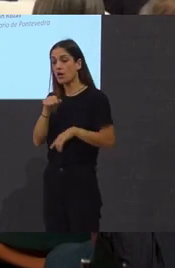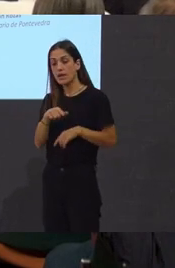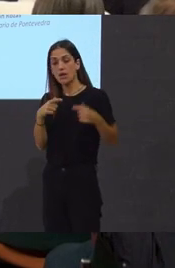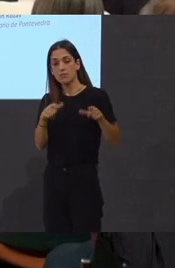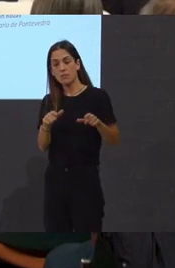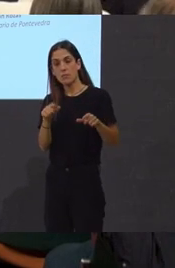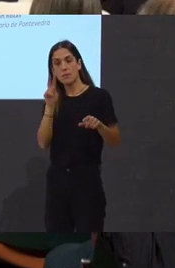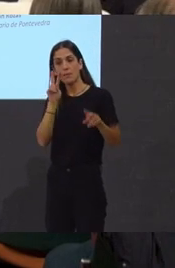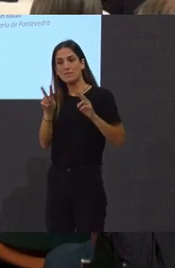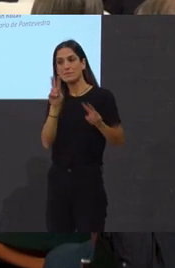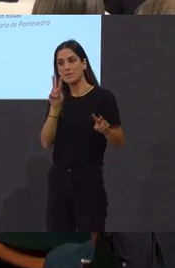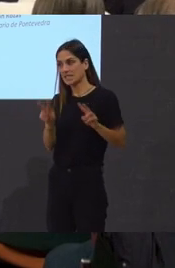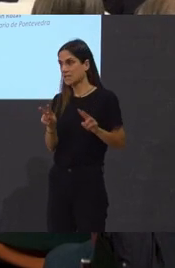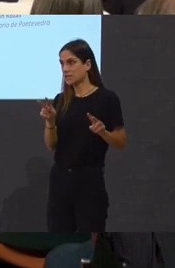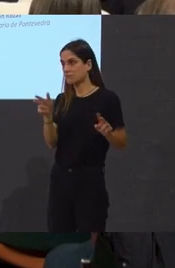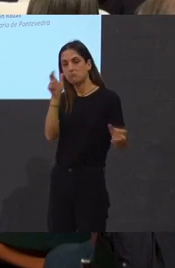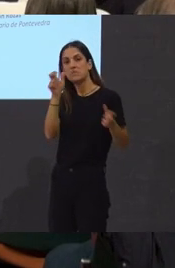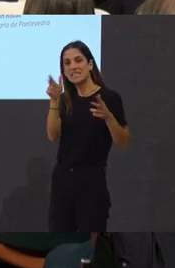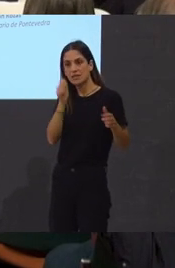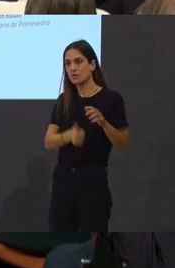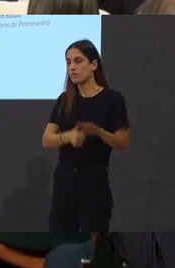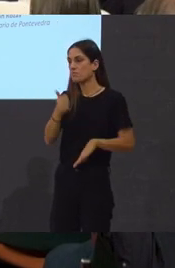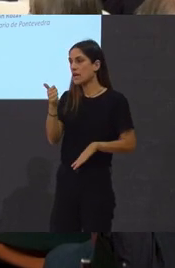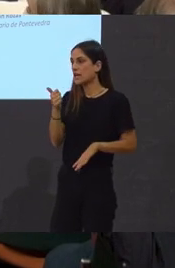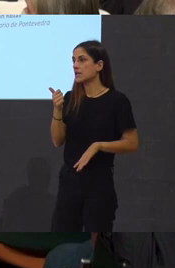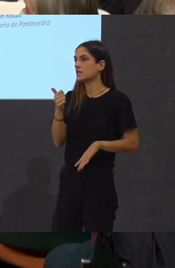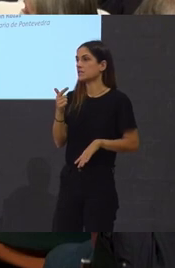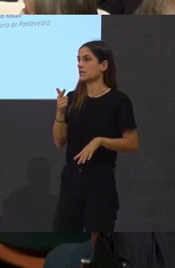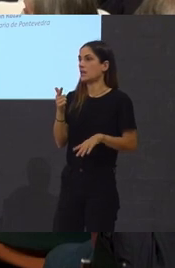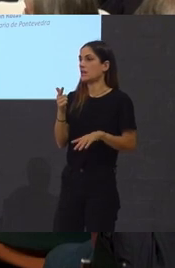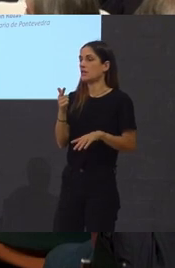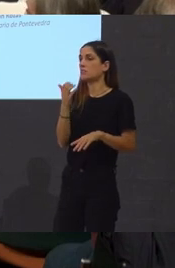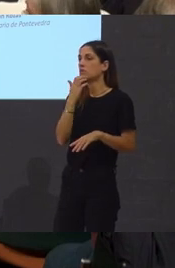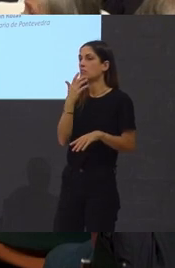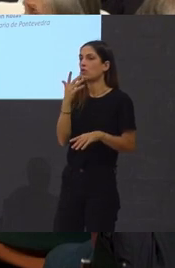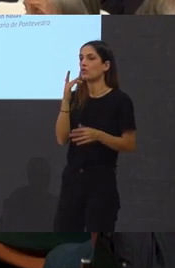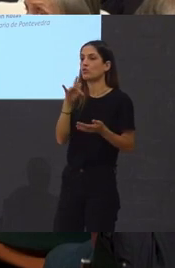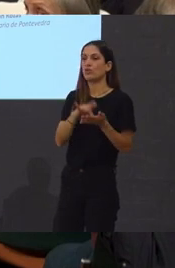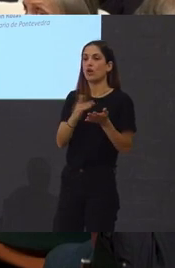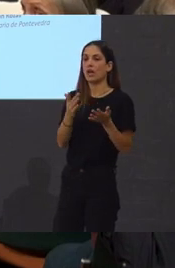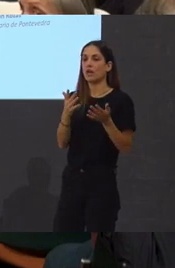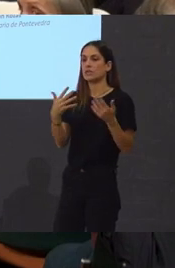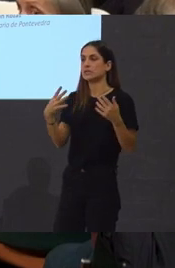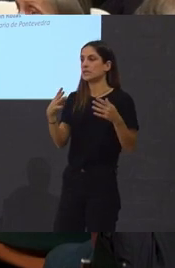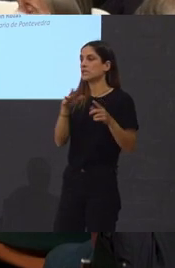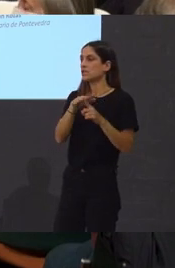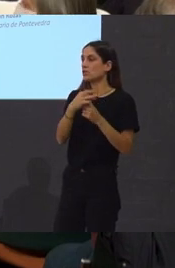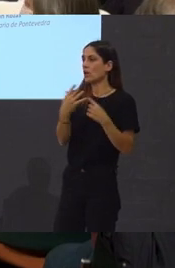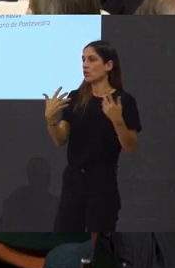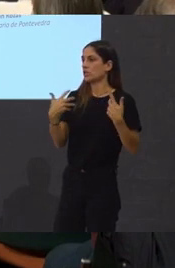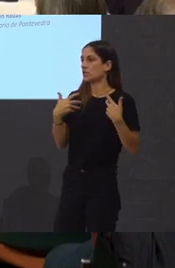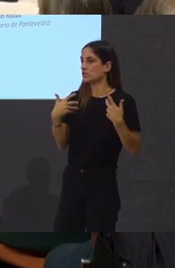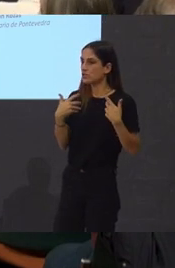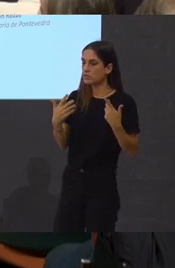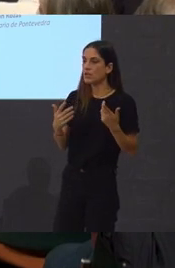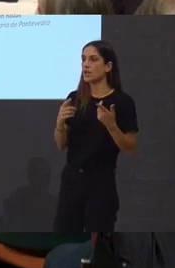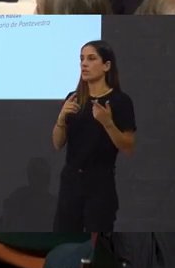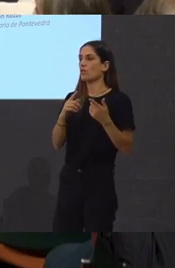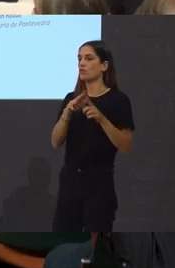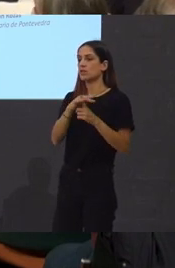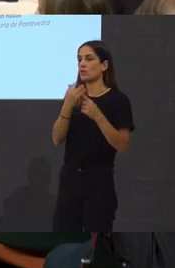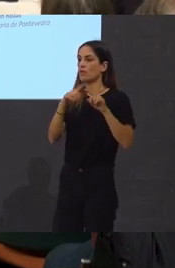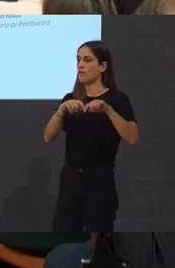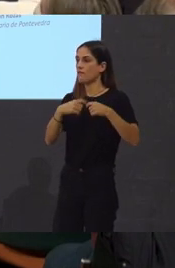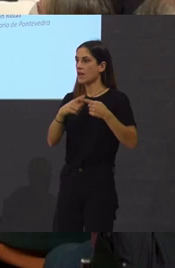desde o drama visible, desde a tragedia individual, familiar, colectiva, que ten que ver